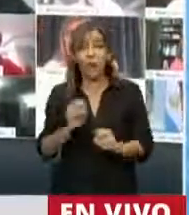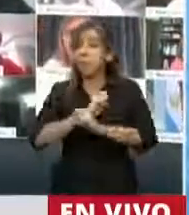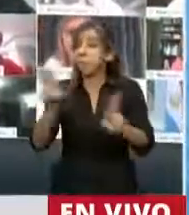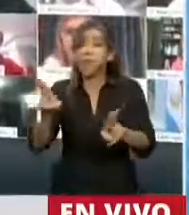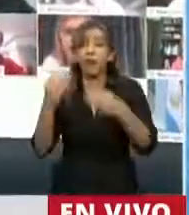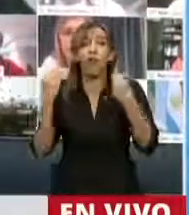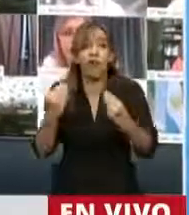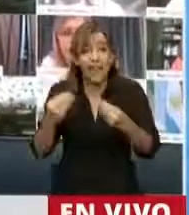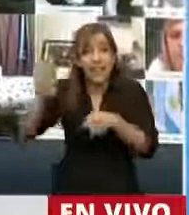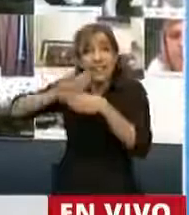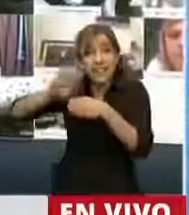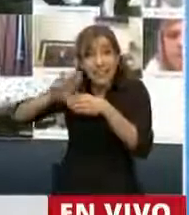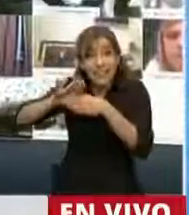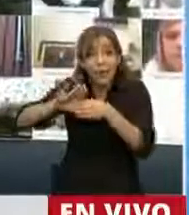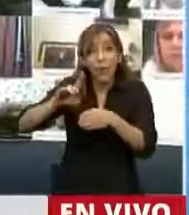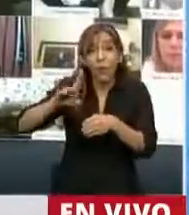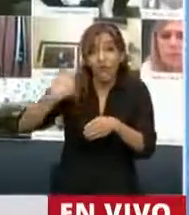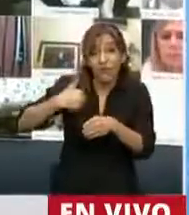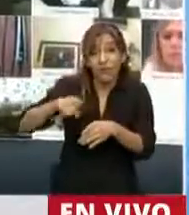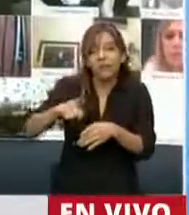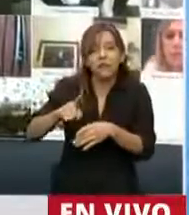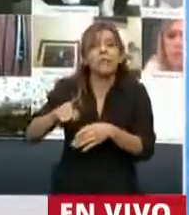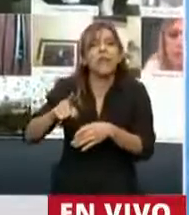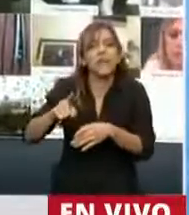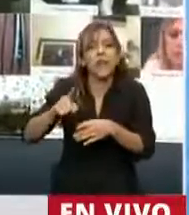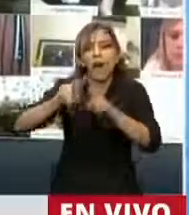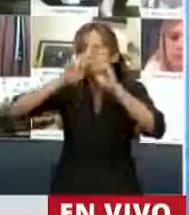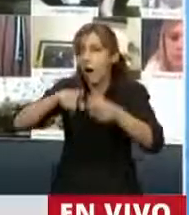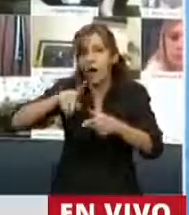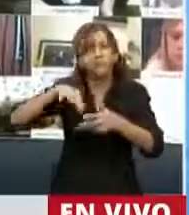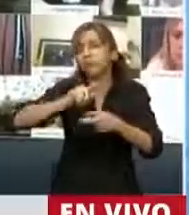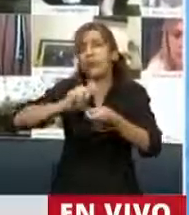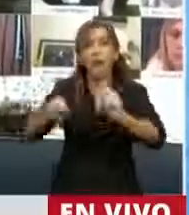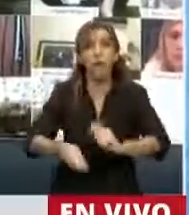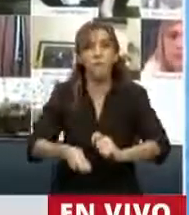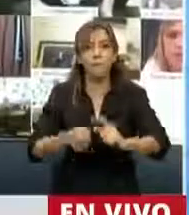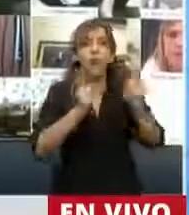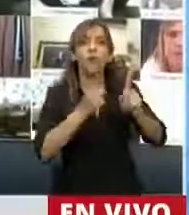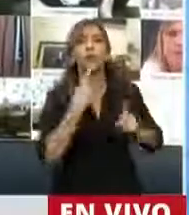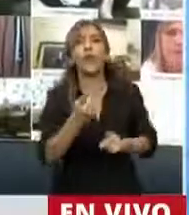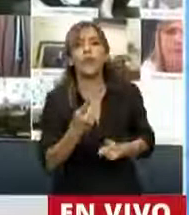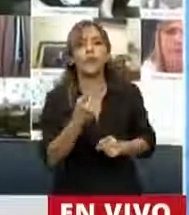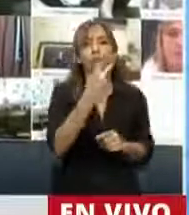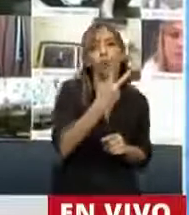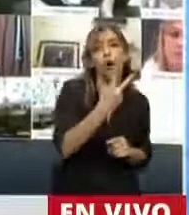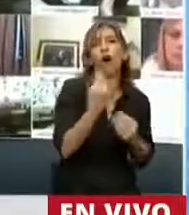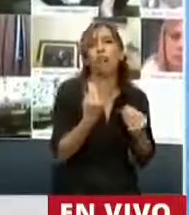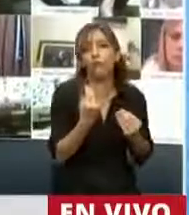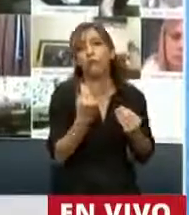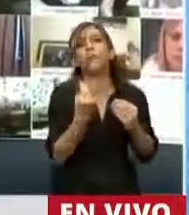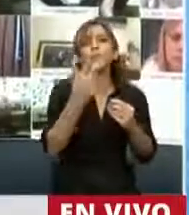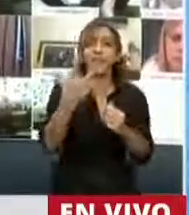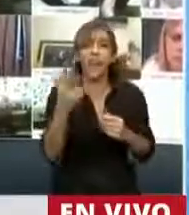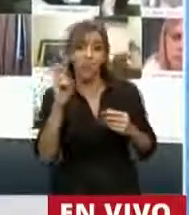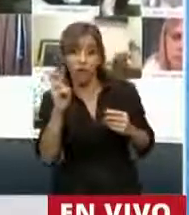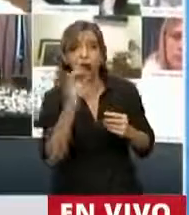composición de la deuda argentina. Cuando los diputados propinantes dicen dos de cada tres dólares que se tomaron fueron para